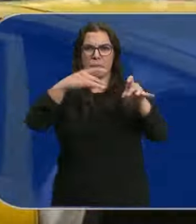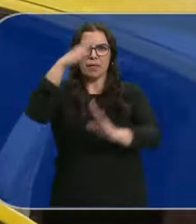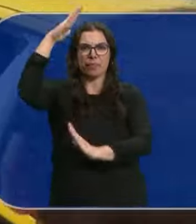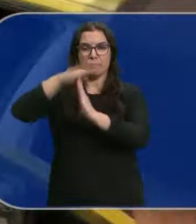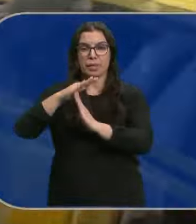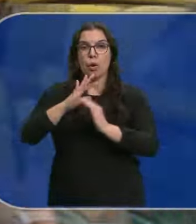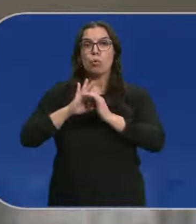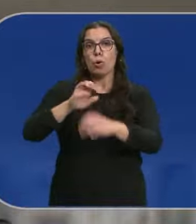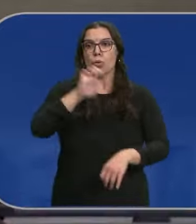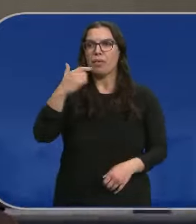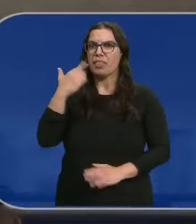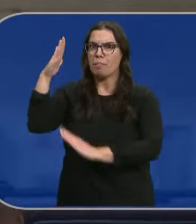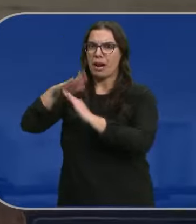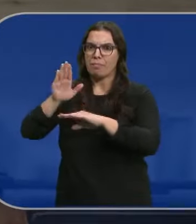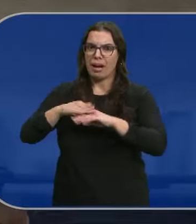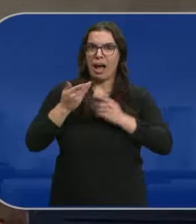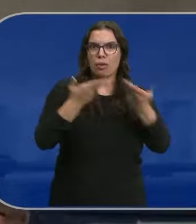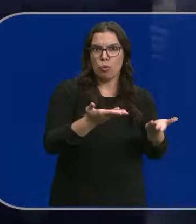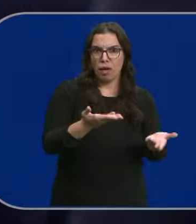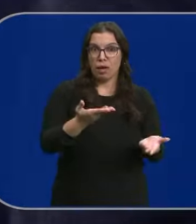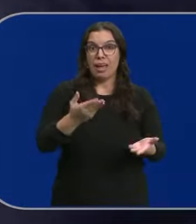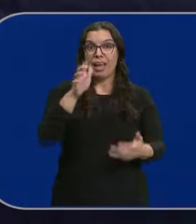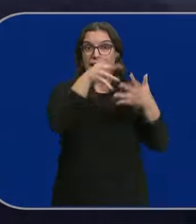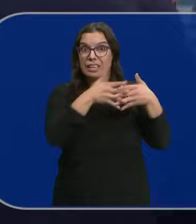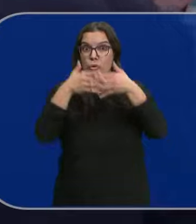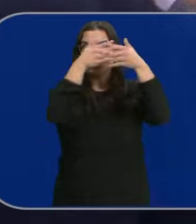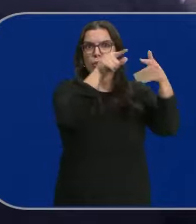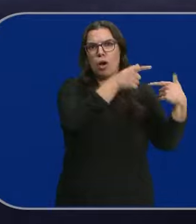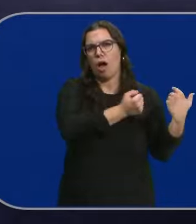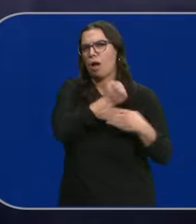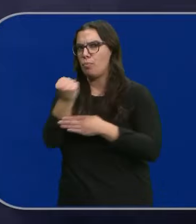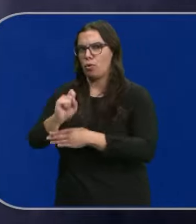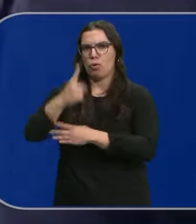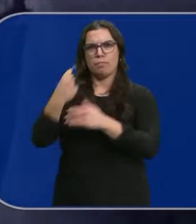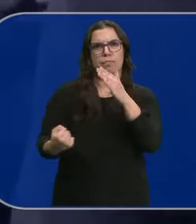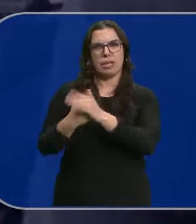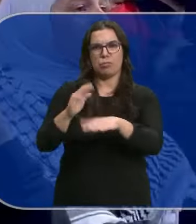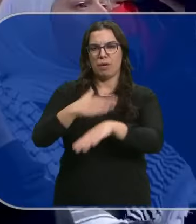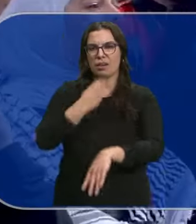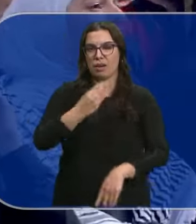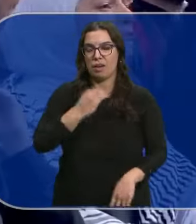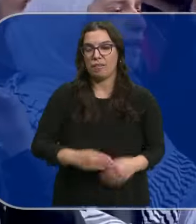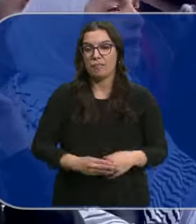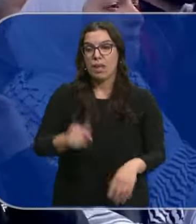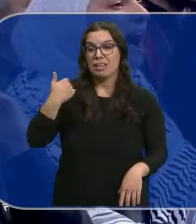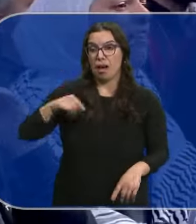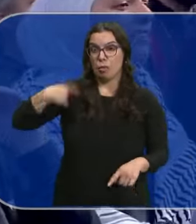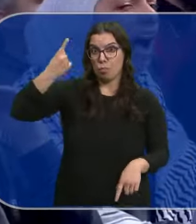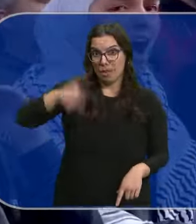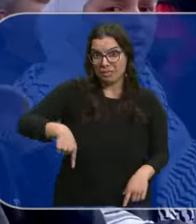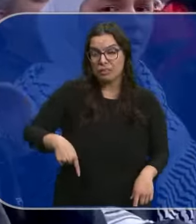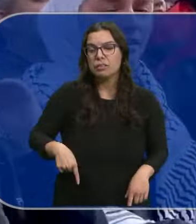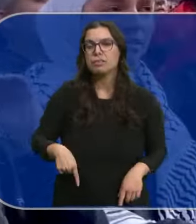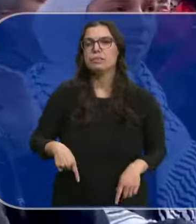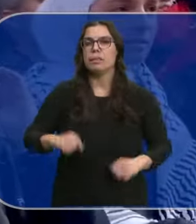pausas humanitarias Y Estados Unidos se ha mostrado como uno de los principales aliados de Israel Hoy, un mes después del